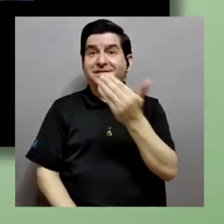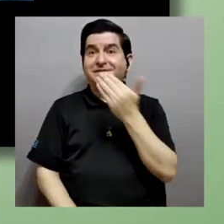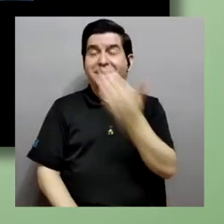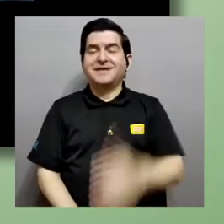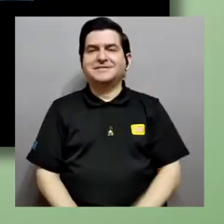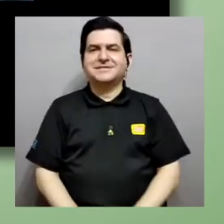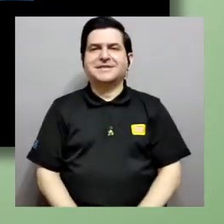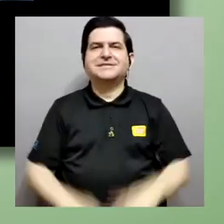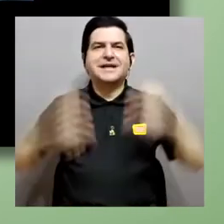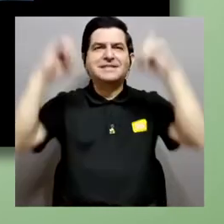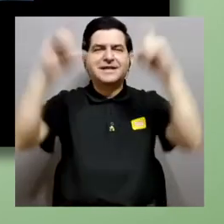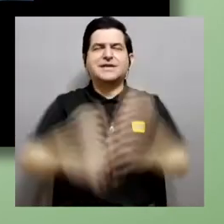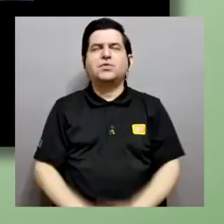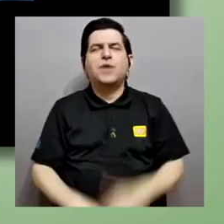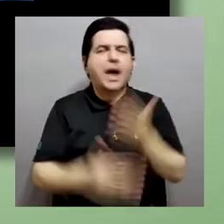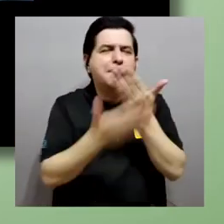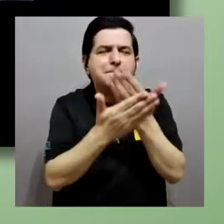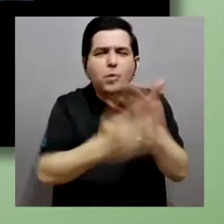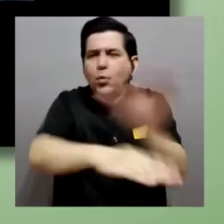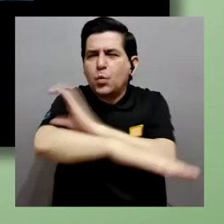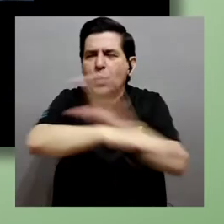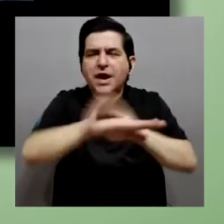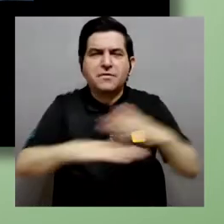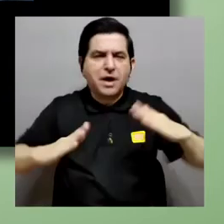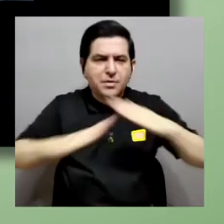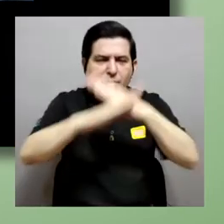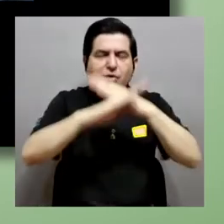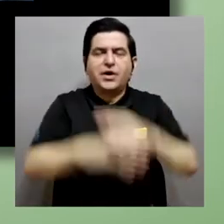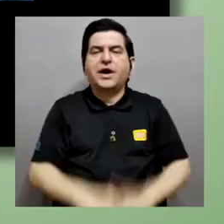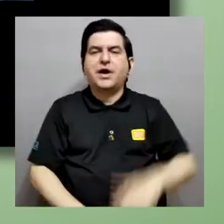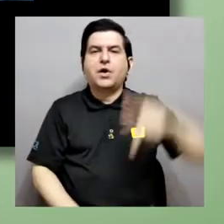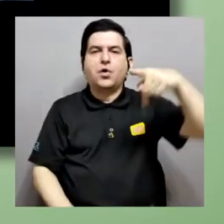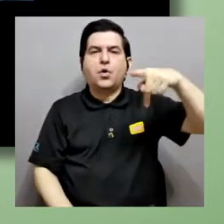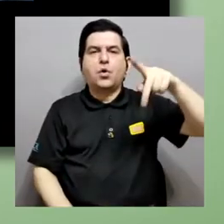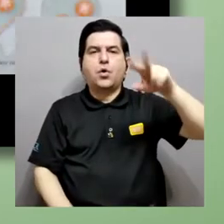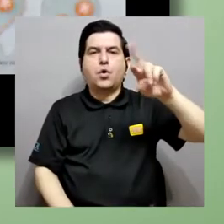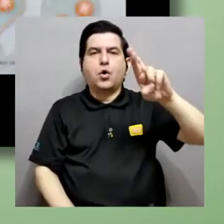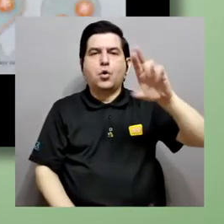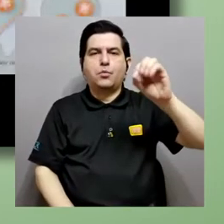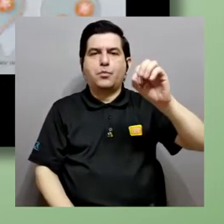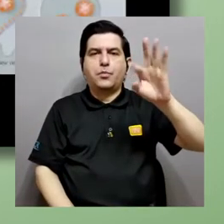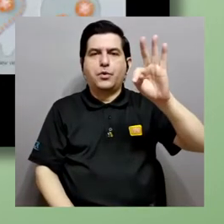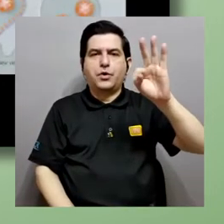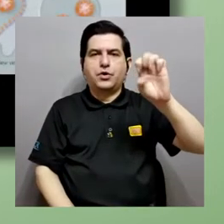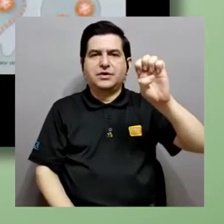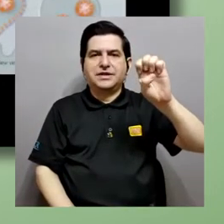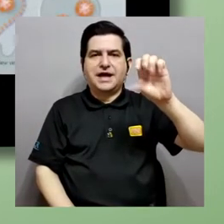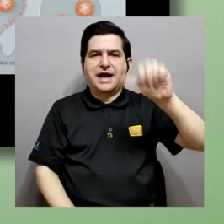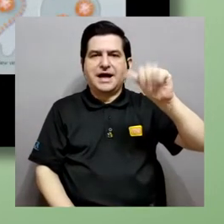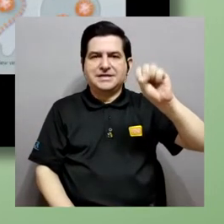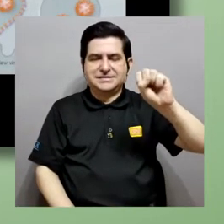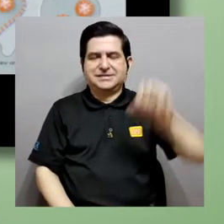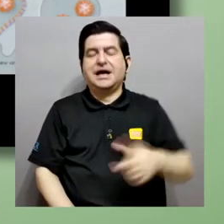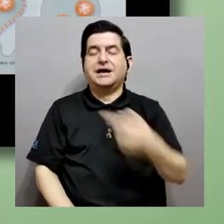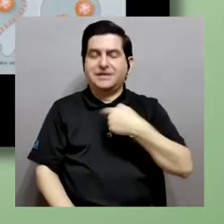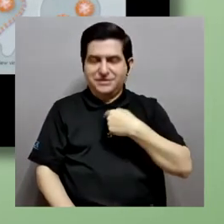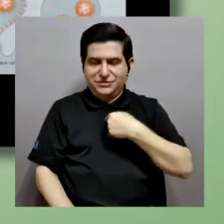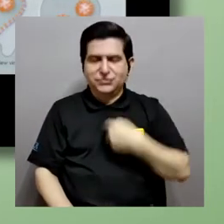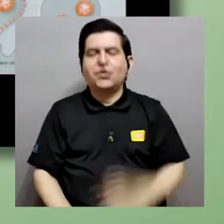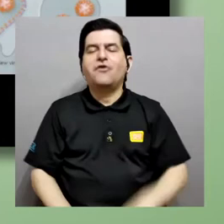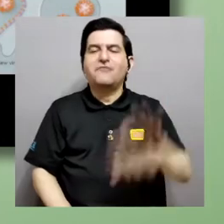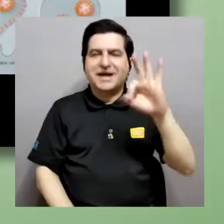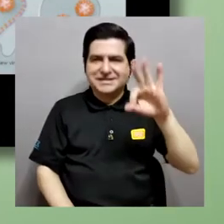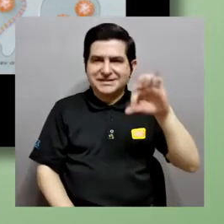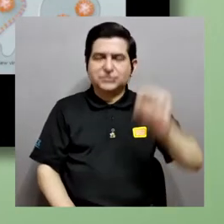computacional de inhibidores de la proteasa M-PRO del SARS-CoV-2. Mi nombre es Francisco Siles. Entonces empecemos con el principio, ¿verdad? ¿Qué